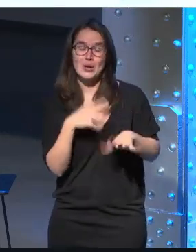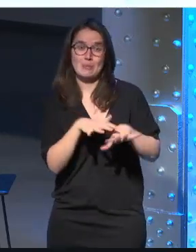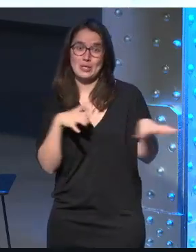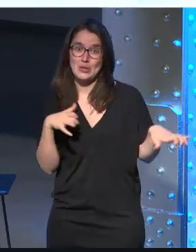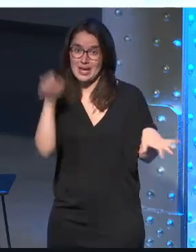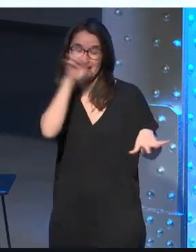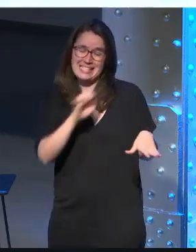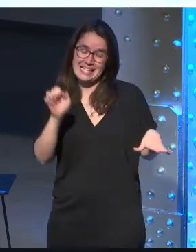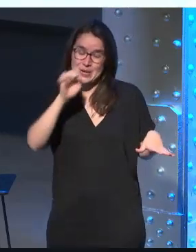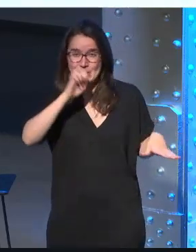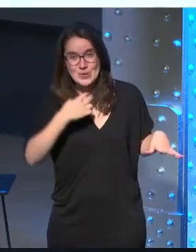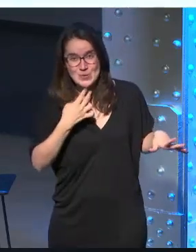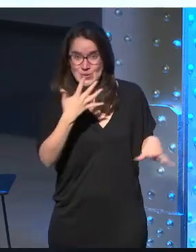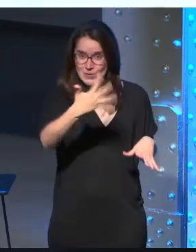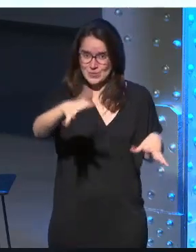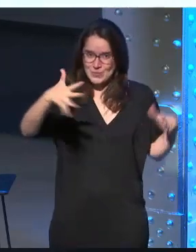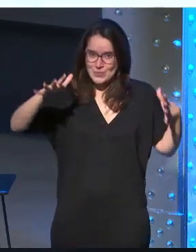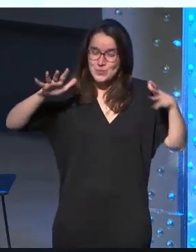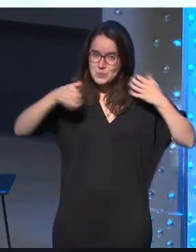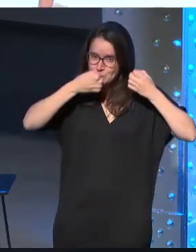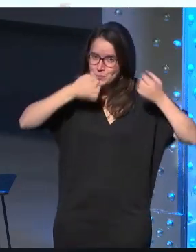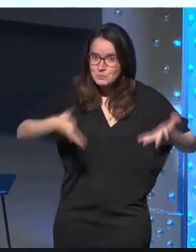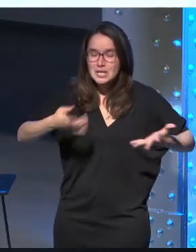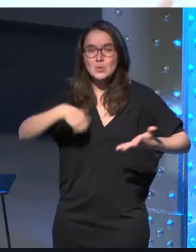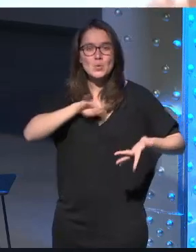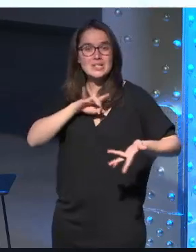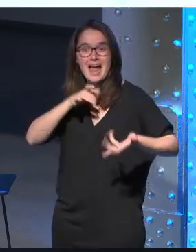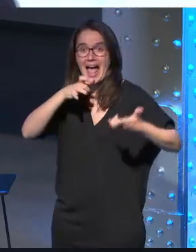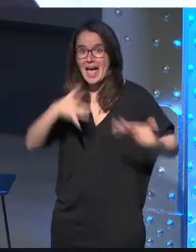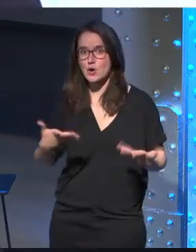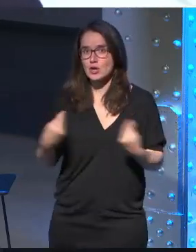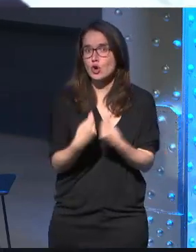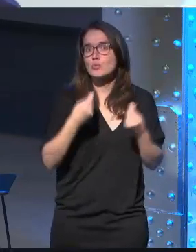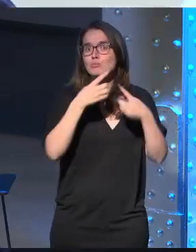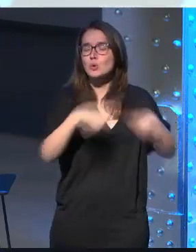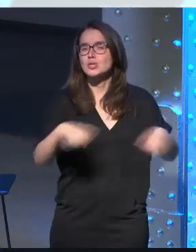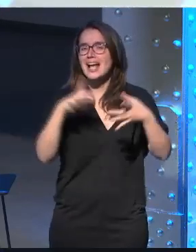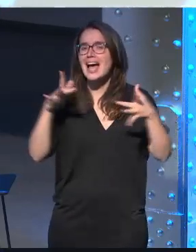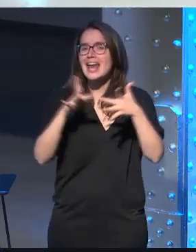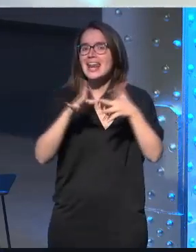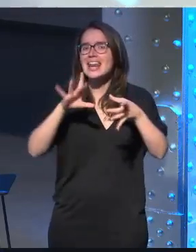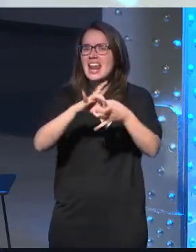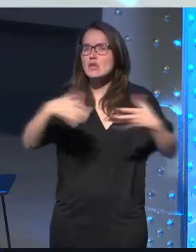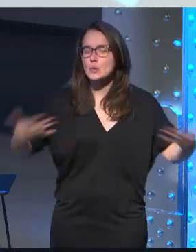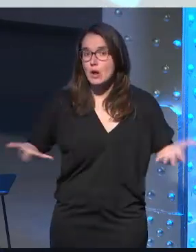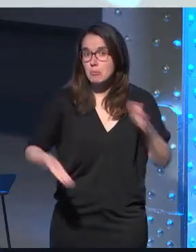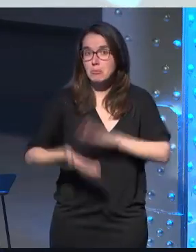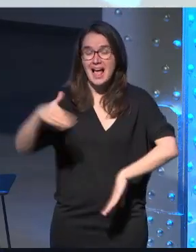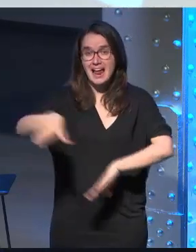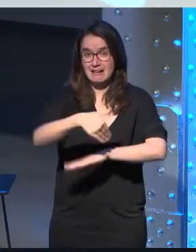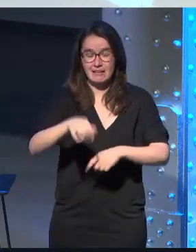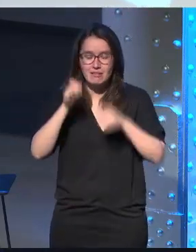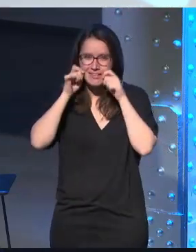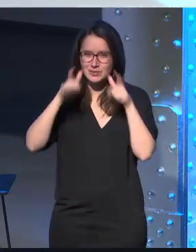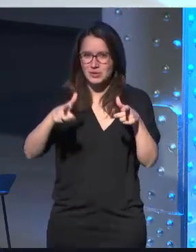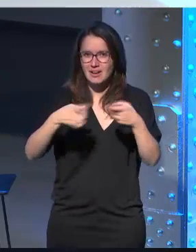que fuera una solución óptima bien ¿cómo es nuestra relación a día de hoy con la música? no tenéis más que salir a la calle y daros